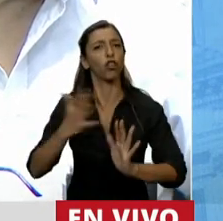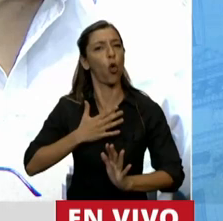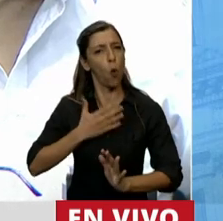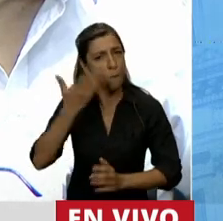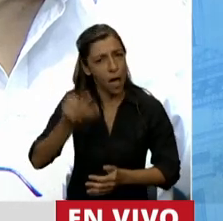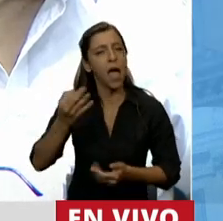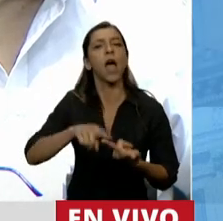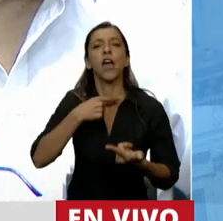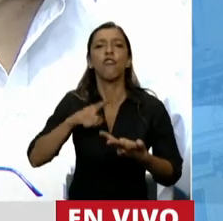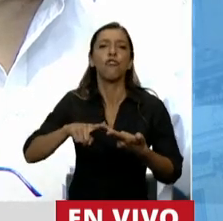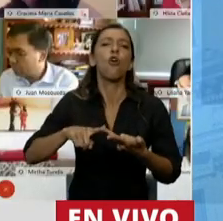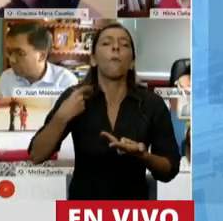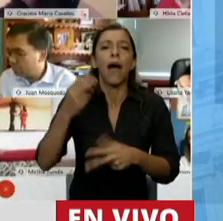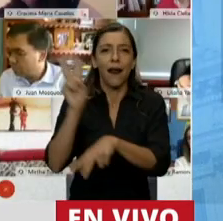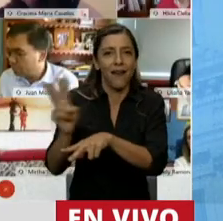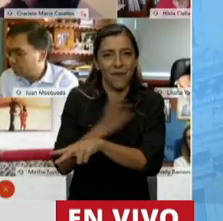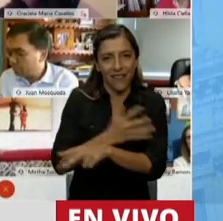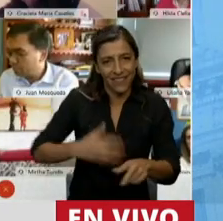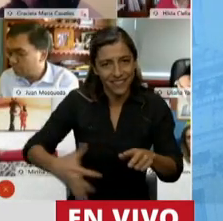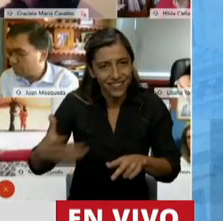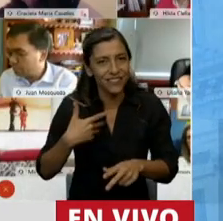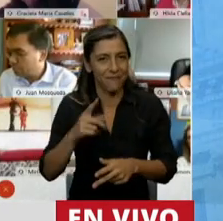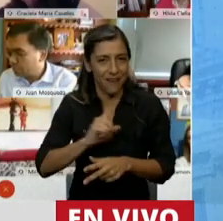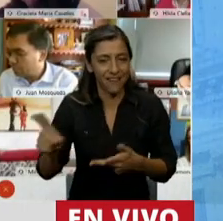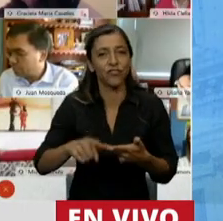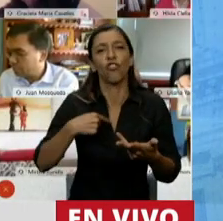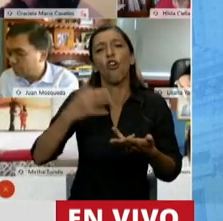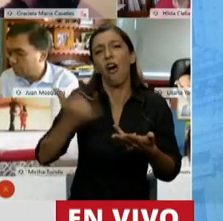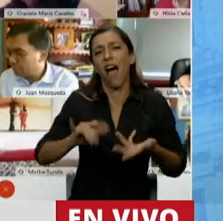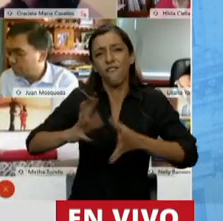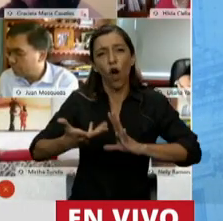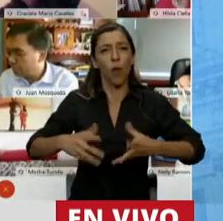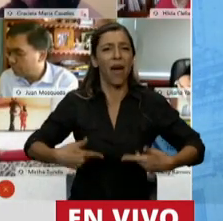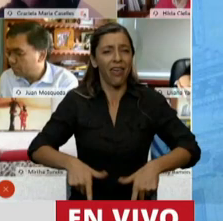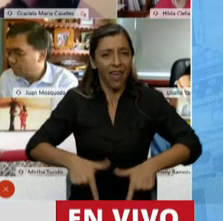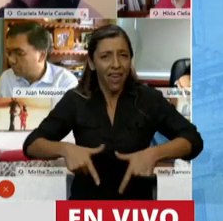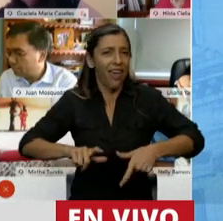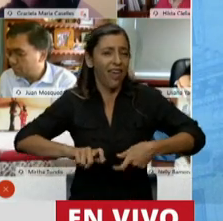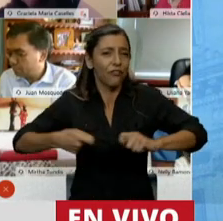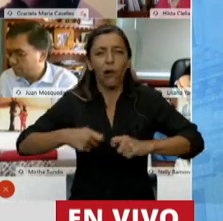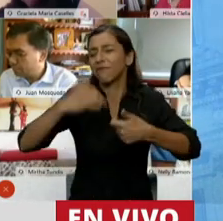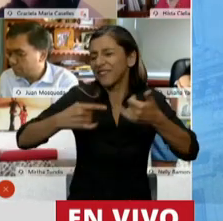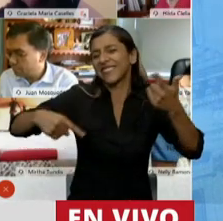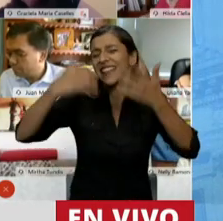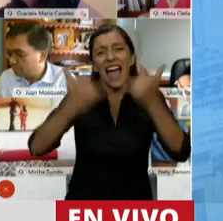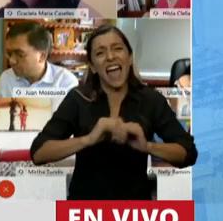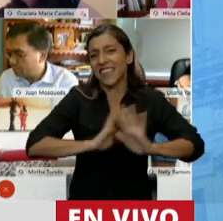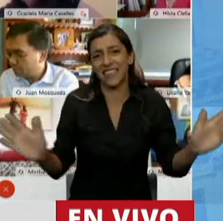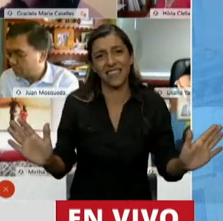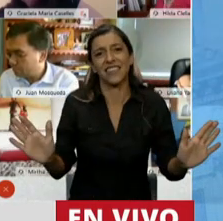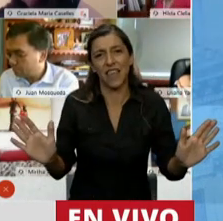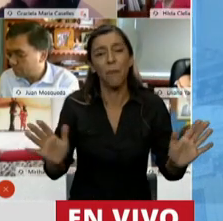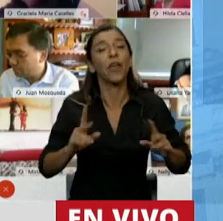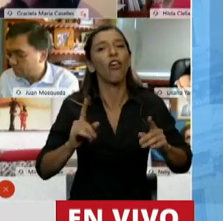reproductiva, de los métodos anticonceptivos, de ligadura de trompa, de vasectomía. Pero usted ha conocido alguna